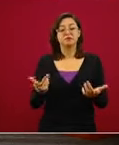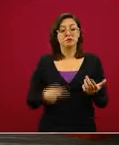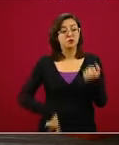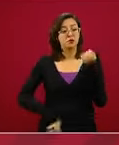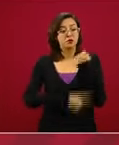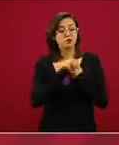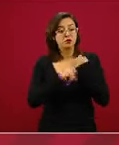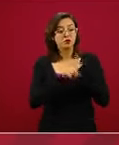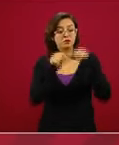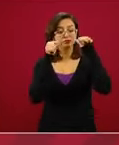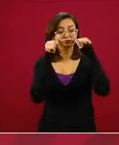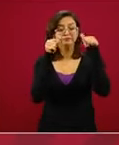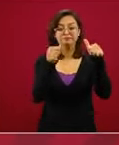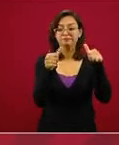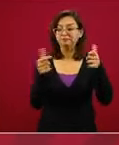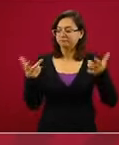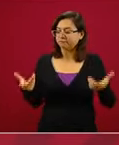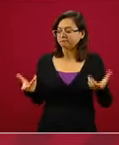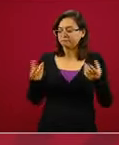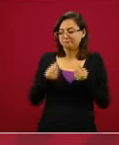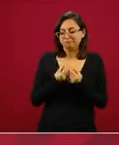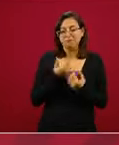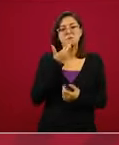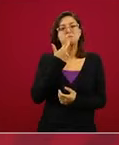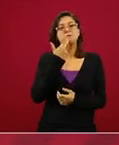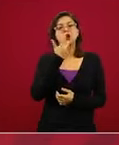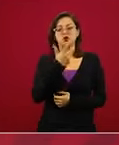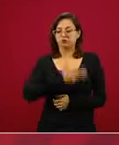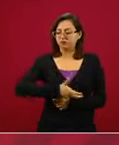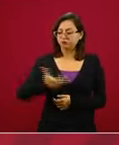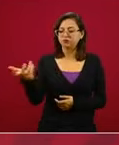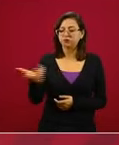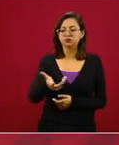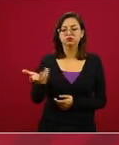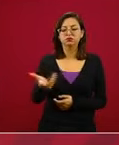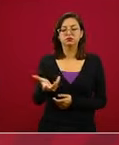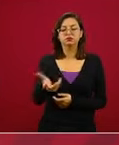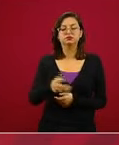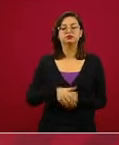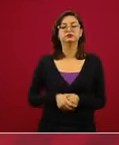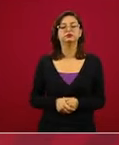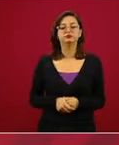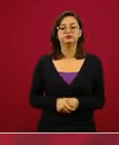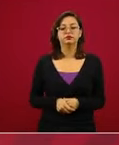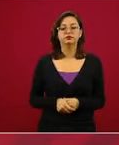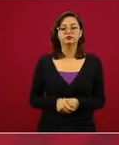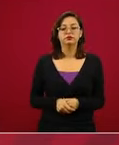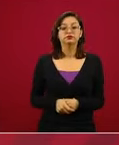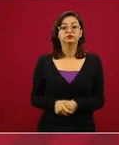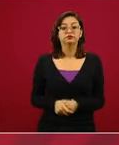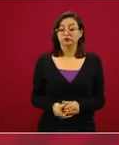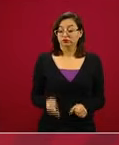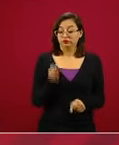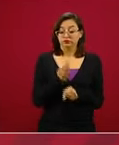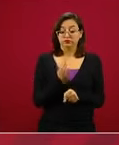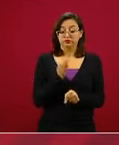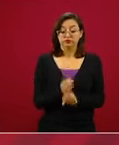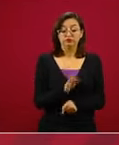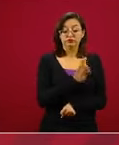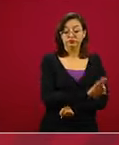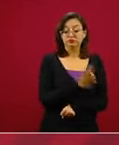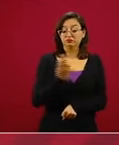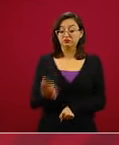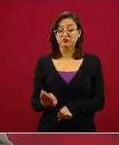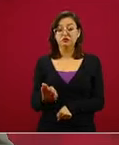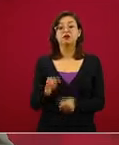hecho. Estamos, como ya dijo el señor presidente, en la parte crítica de epidemia. Vamos